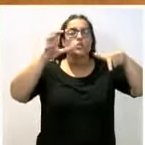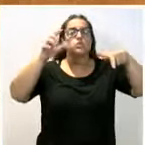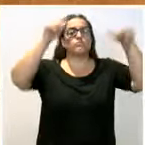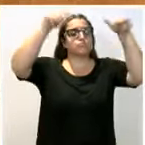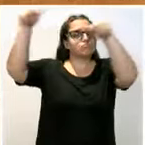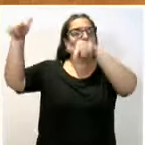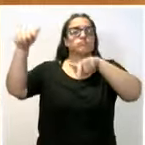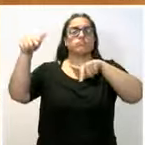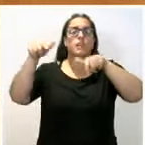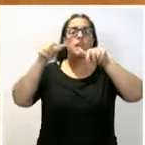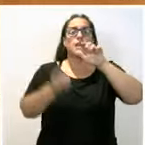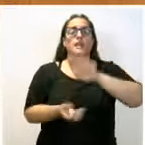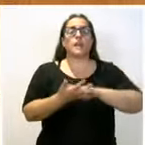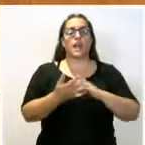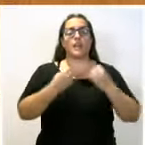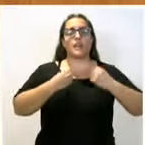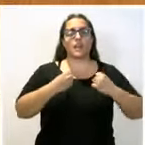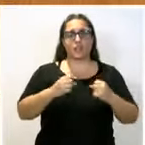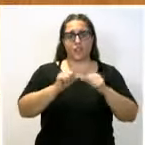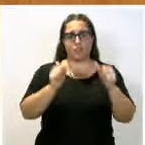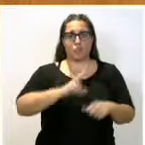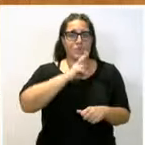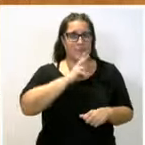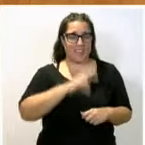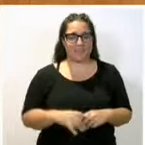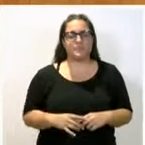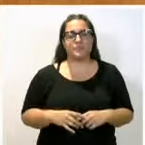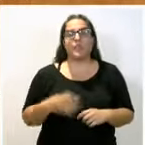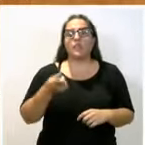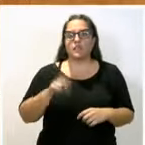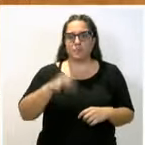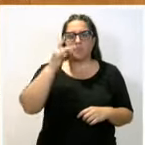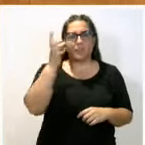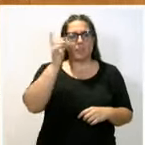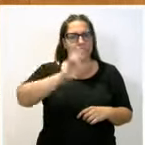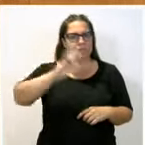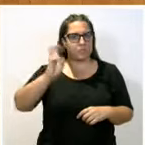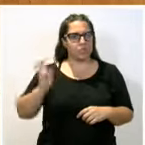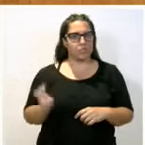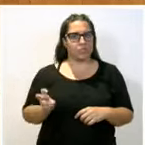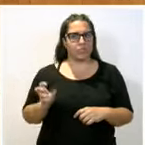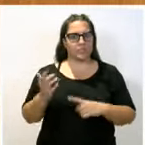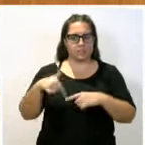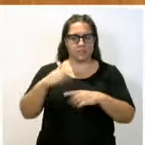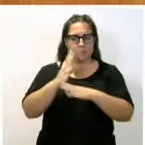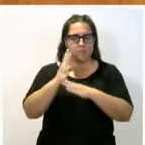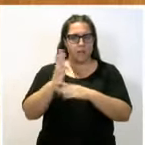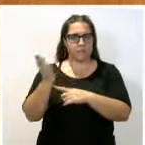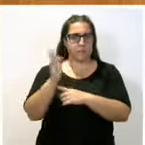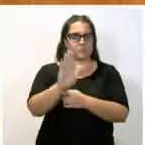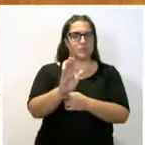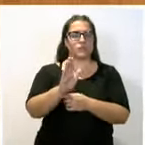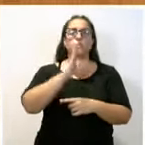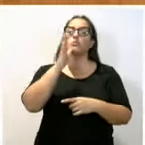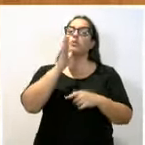verde. También hemos conocido las movilizaciones, las iniciativas que en este Parlamento hemos planteado, con ocasión también de cómo la instalación,